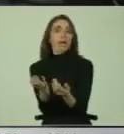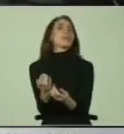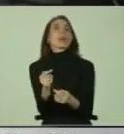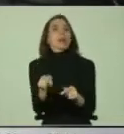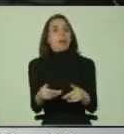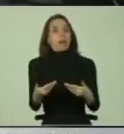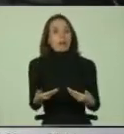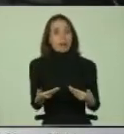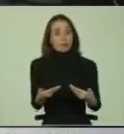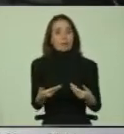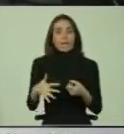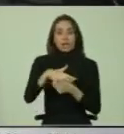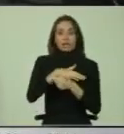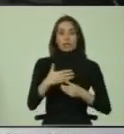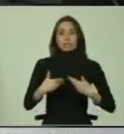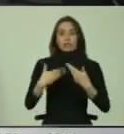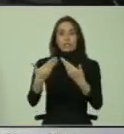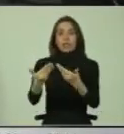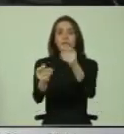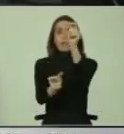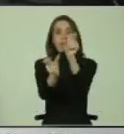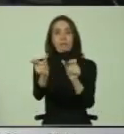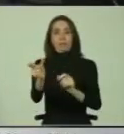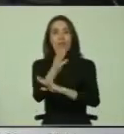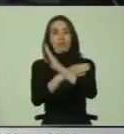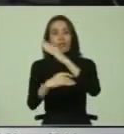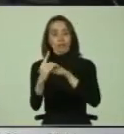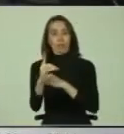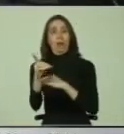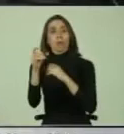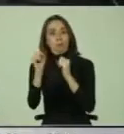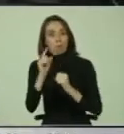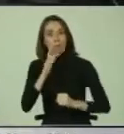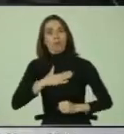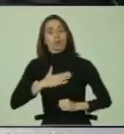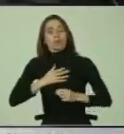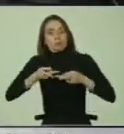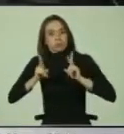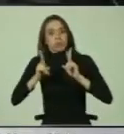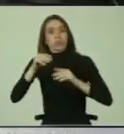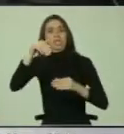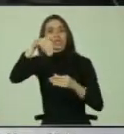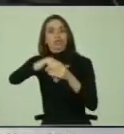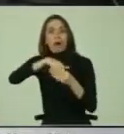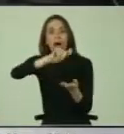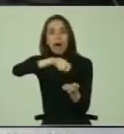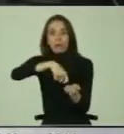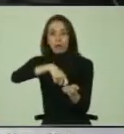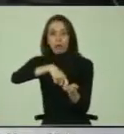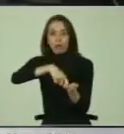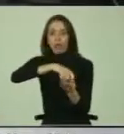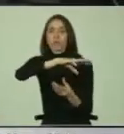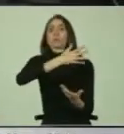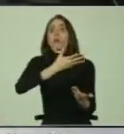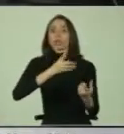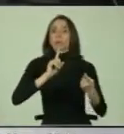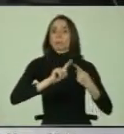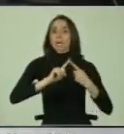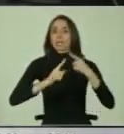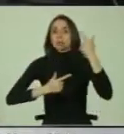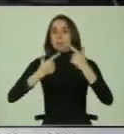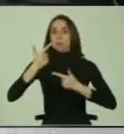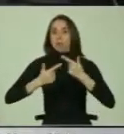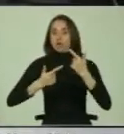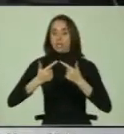que hoy se le brindan a las personas con discapacidad para ejercer su derecho a voto como parte de la participación política